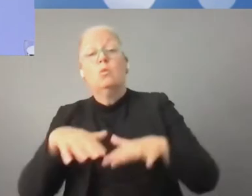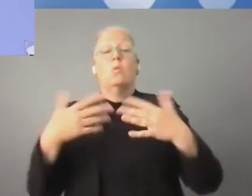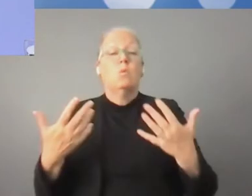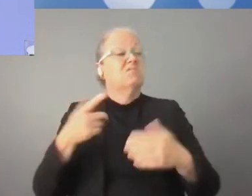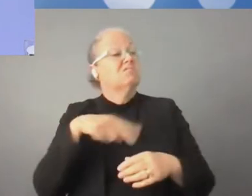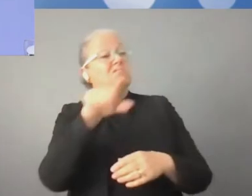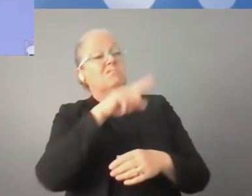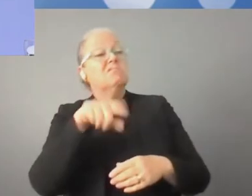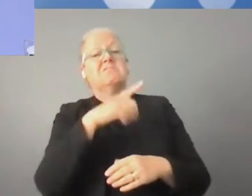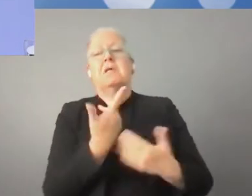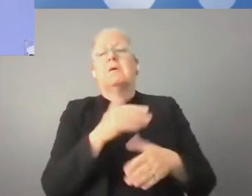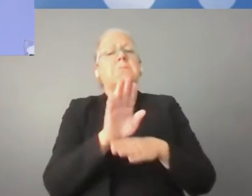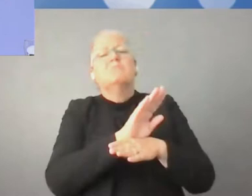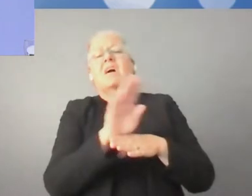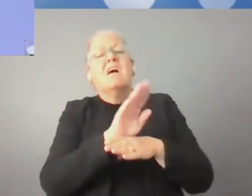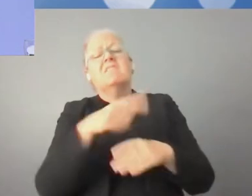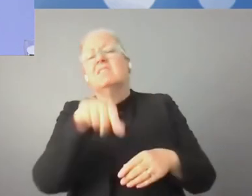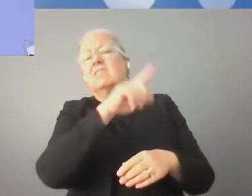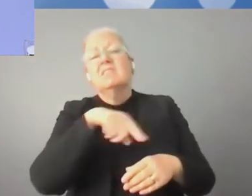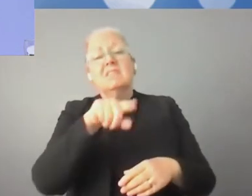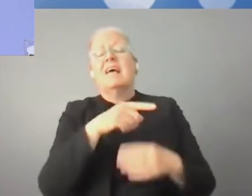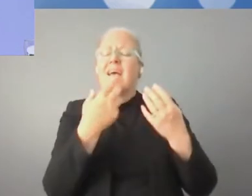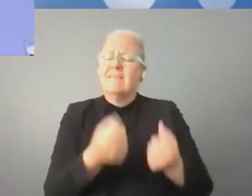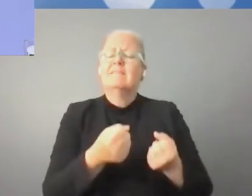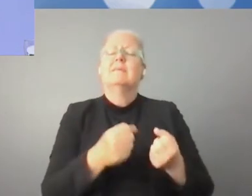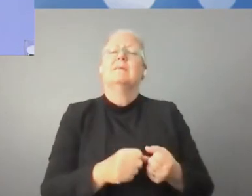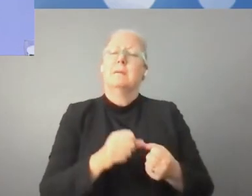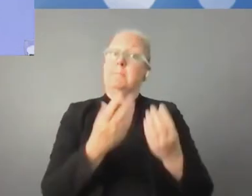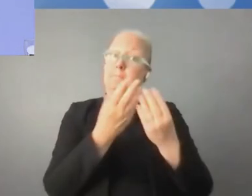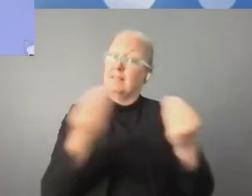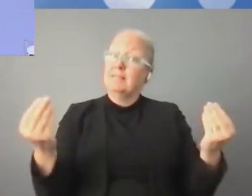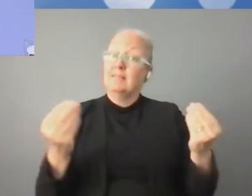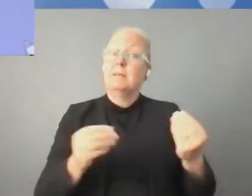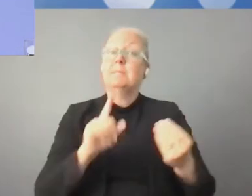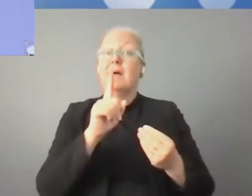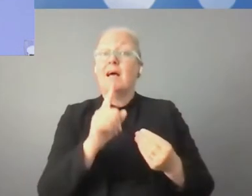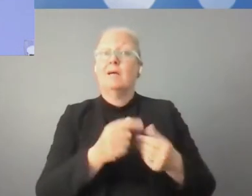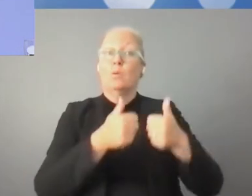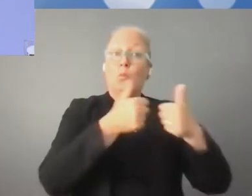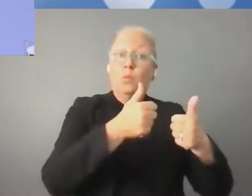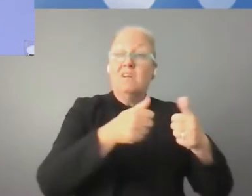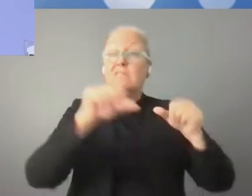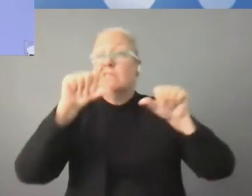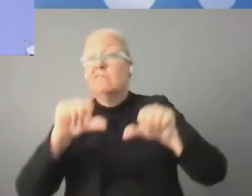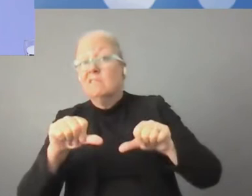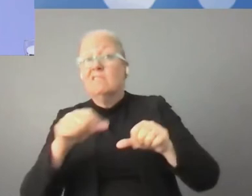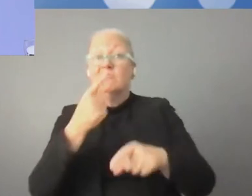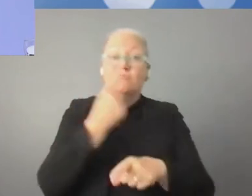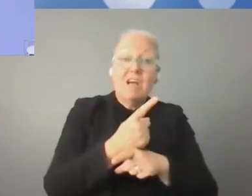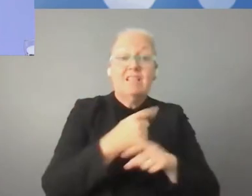implementadas, independientemente si han sido resultado de las buenas prácticas de empresas privadas o han sido